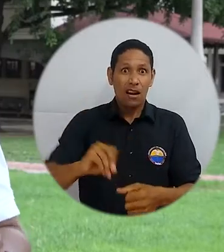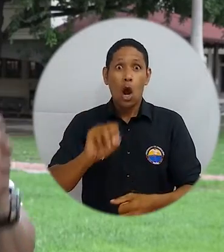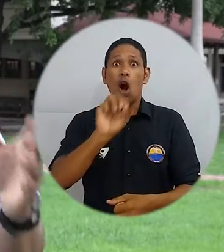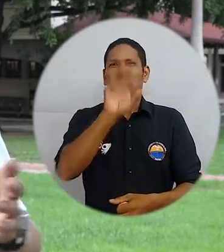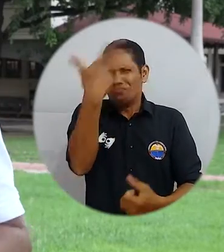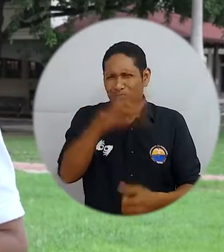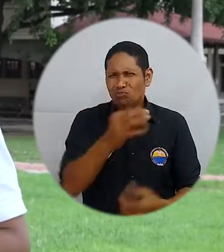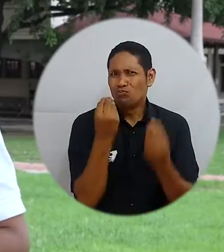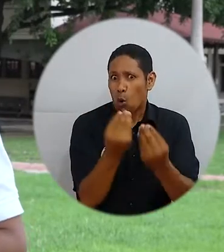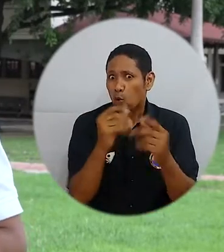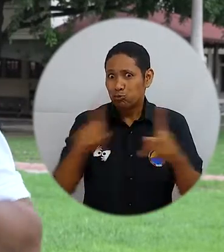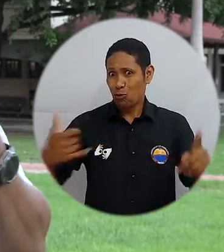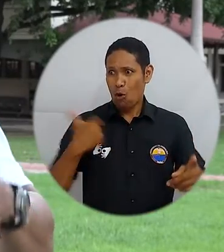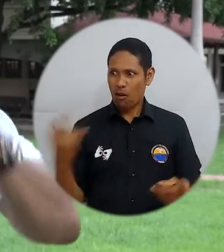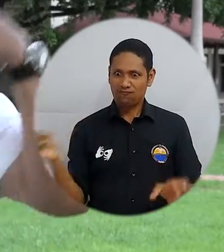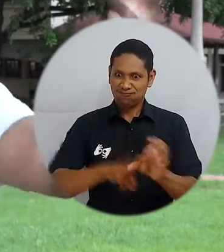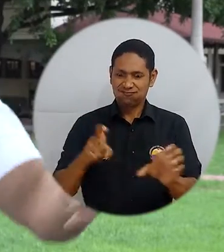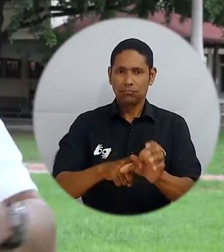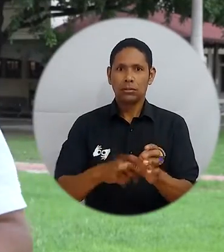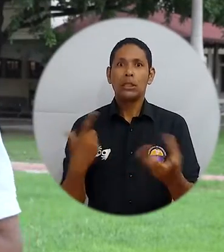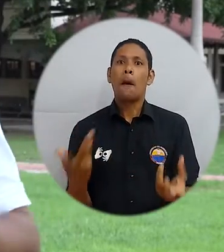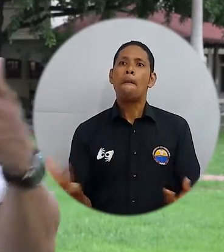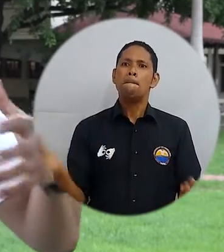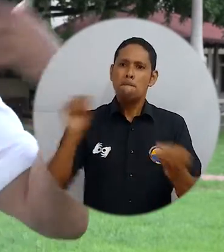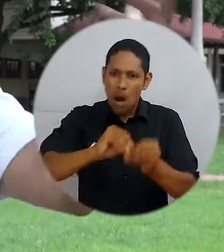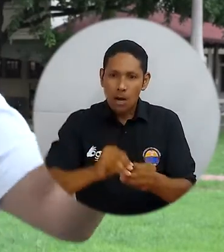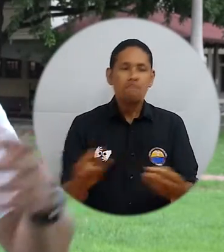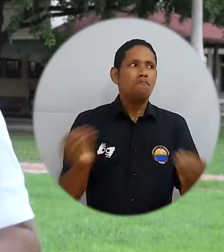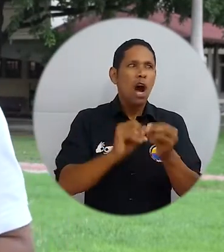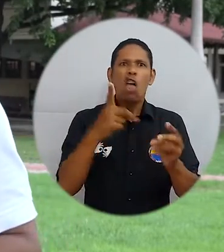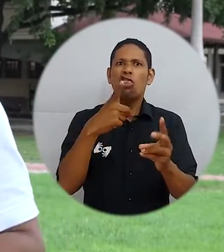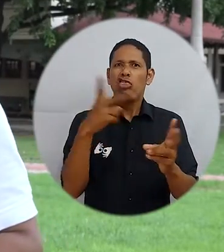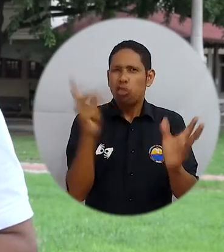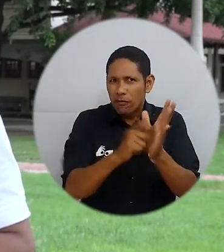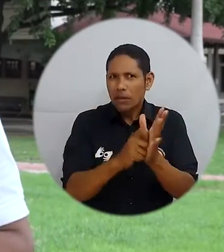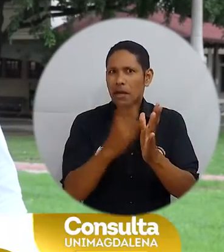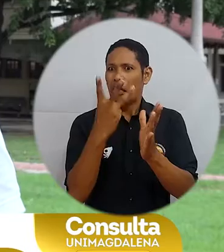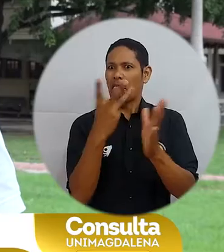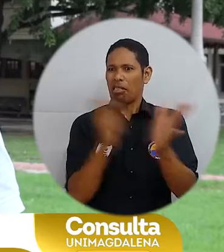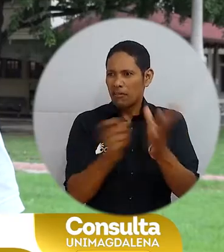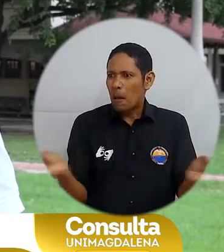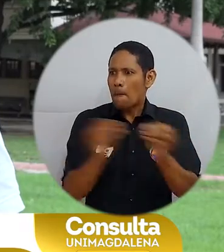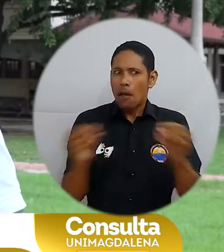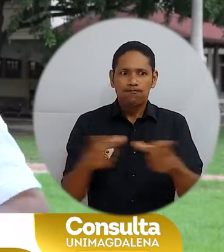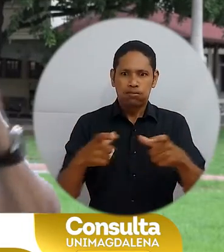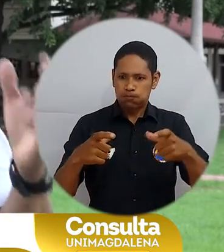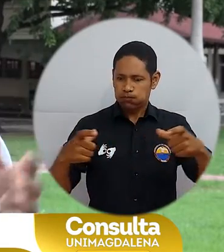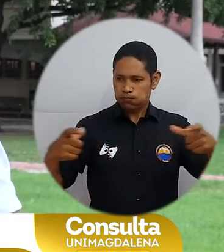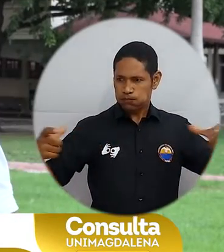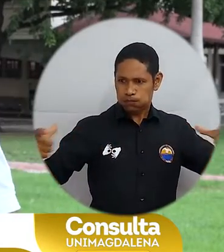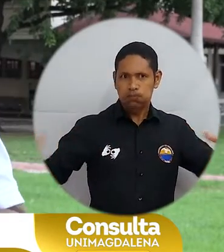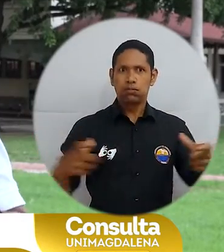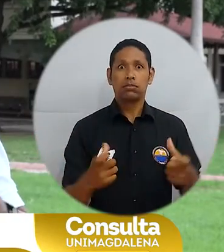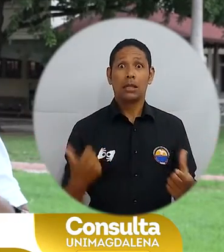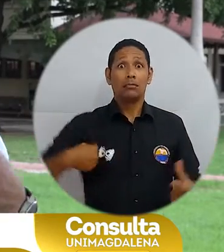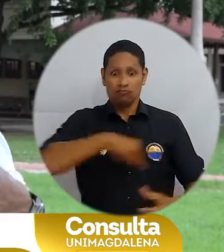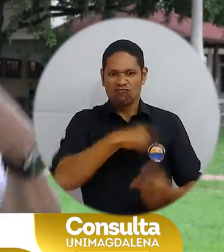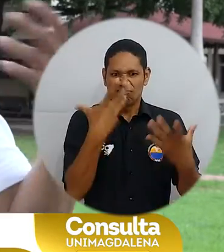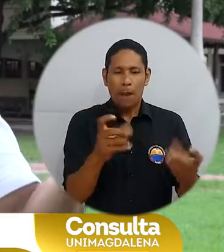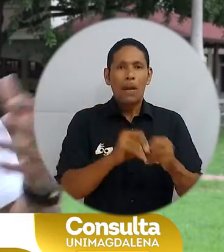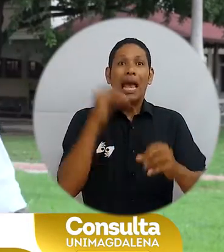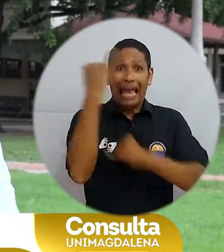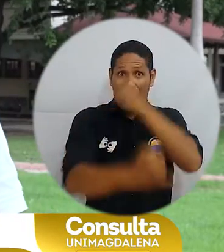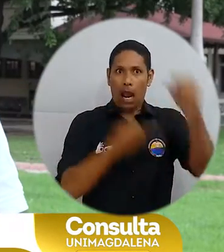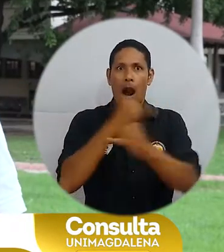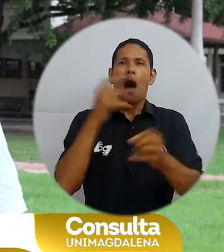jóvenes están cumpliendo sus sueños. Queremos ampliar ese programa, duplicarlo o por qué no triplicarlo en los próximos cuatro años. Queremos consolidar y ampliar nuestra